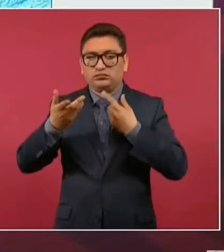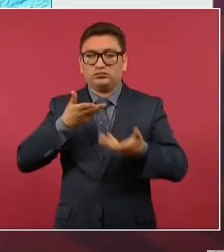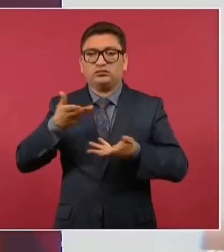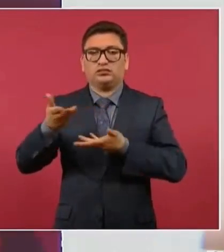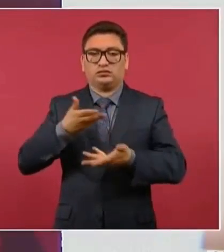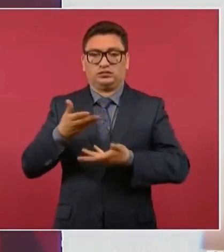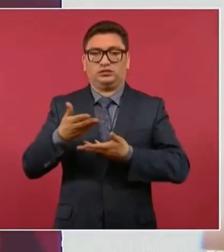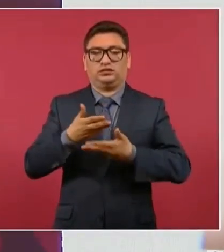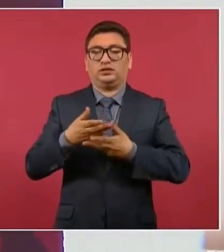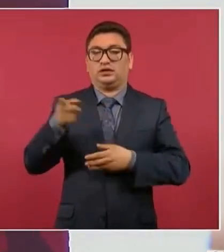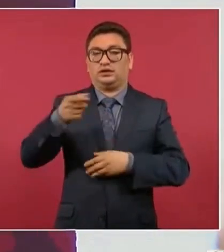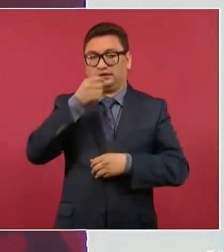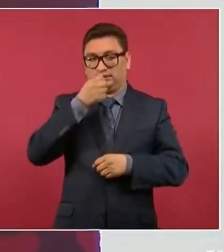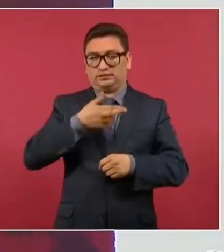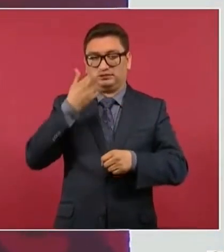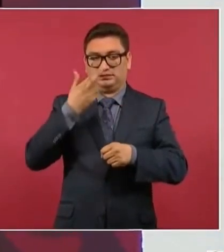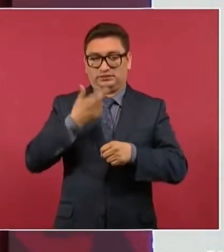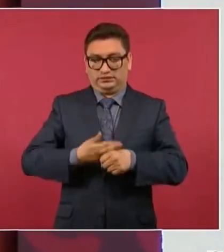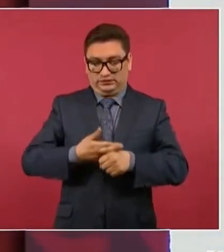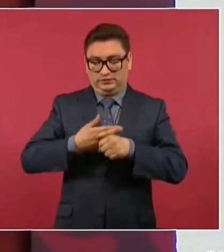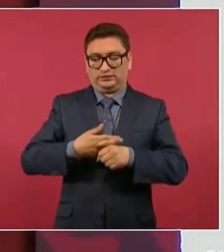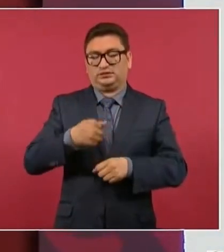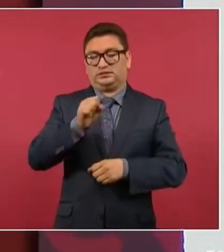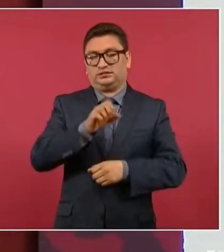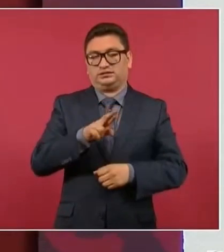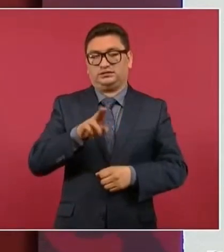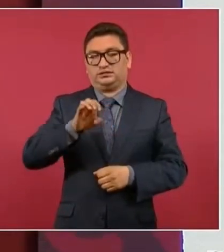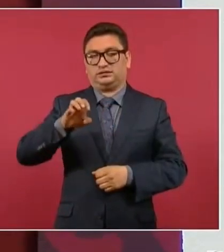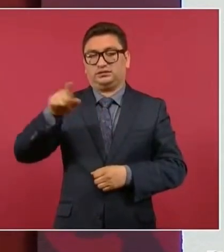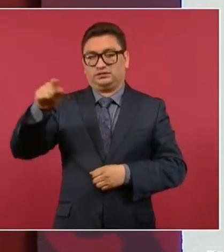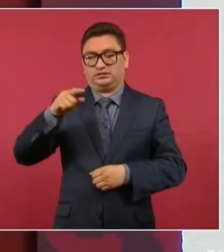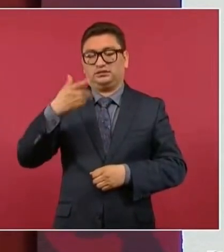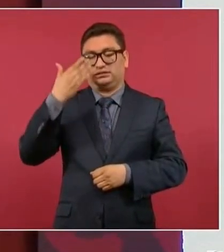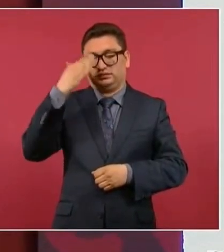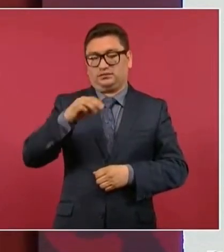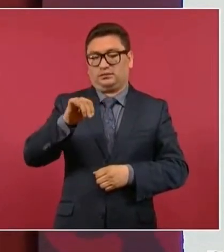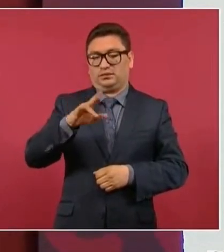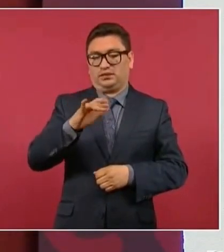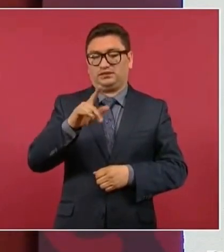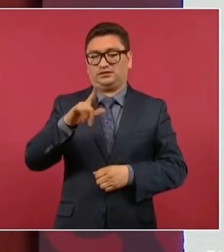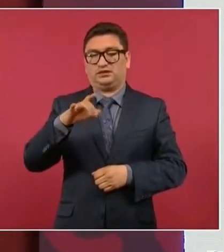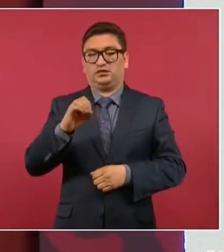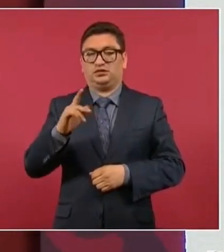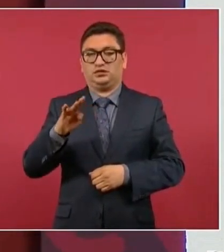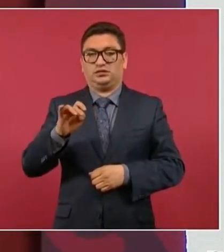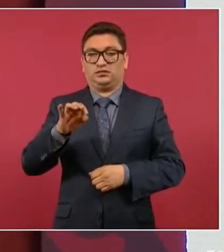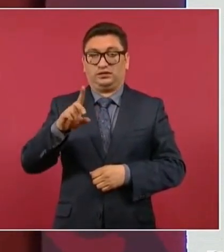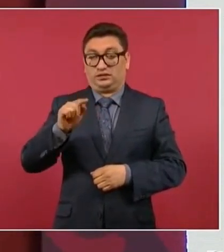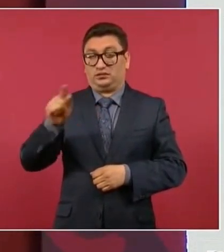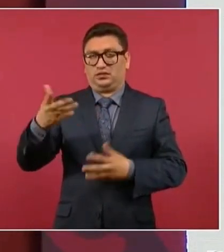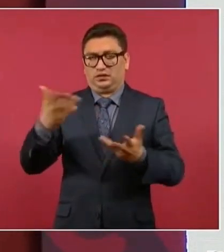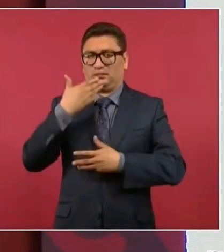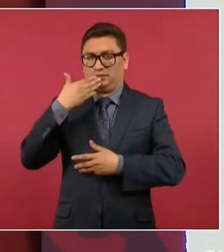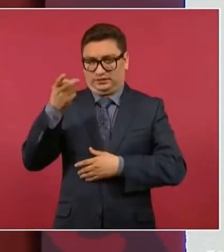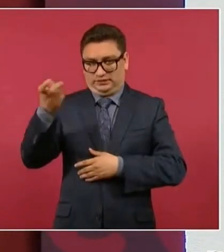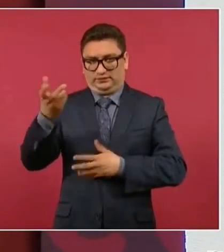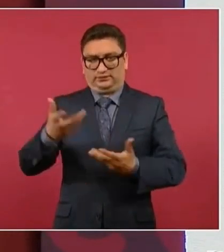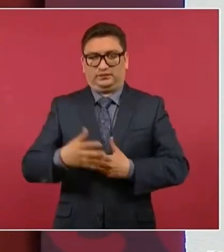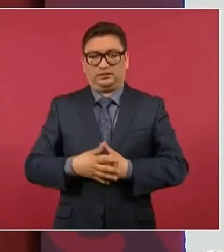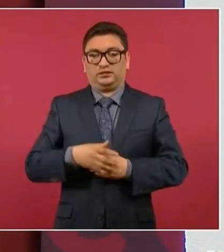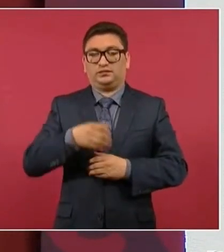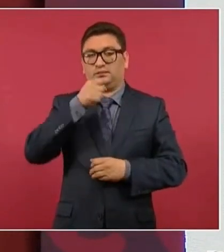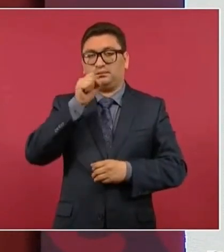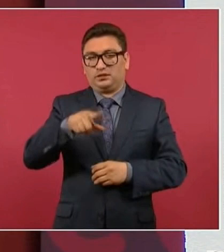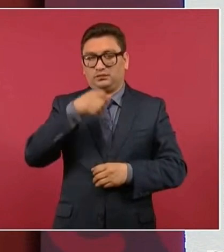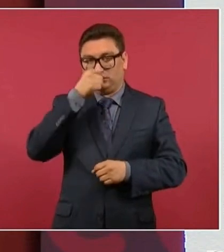el secretario de Relaciones Exteriores, Marcelo Ebrard, que lo hace muy bien, con el